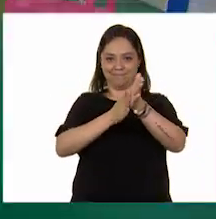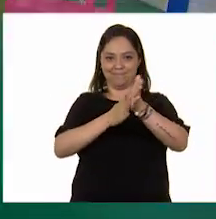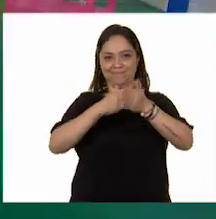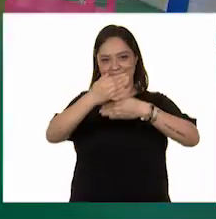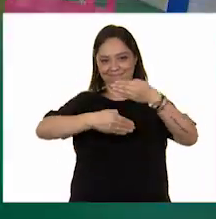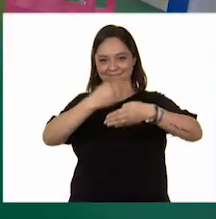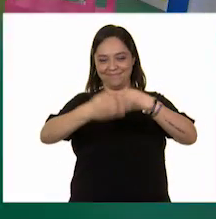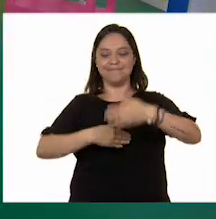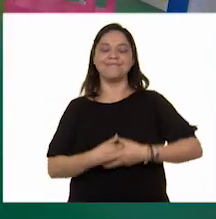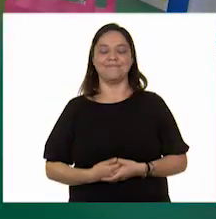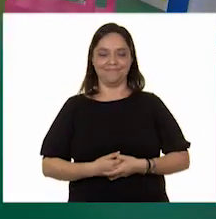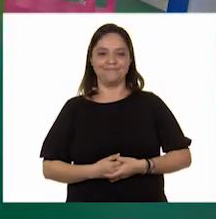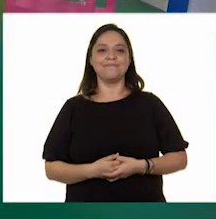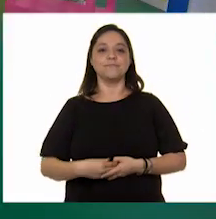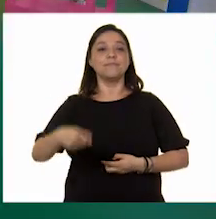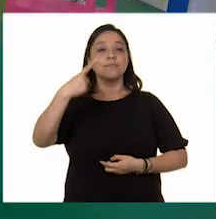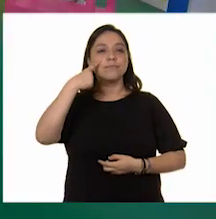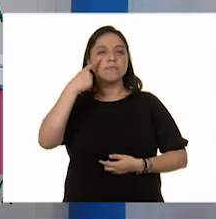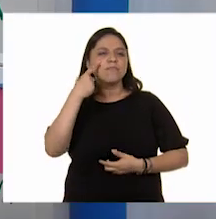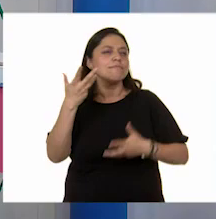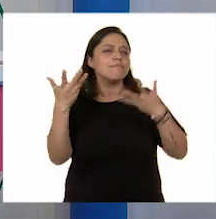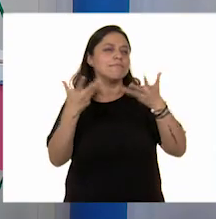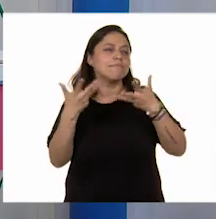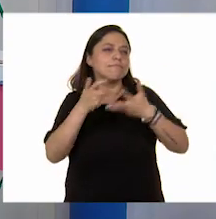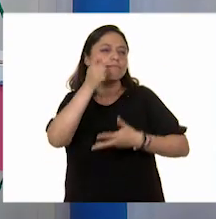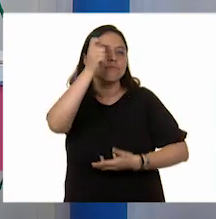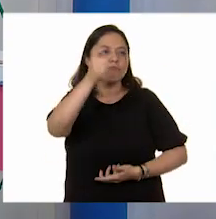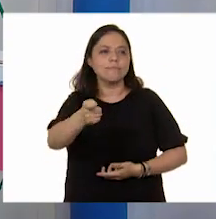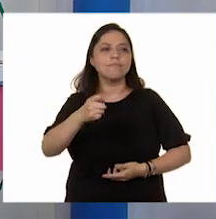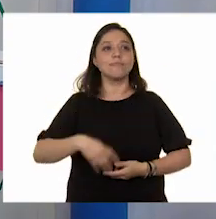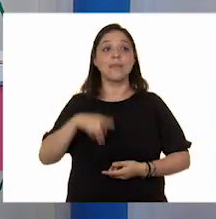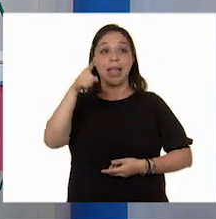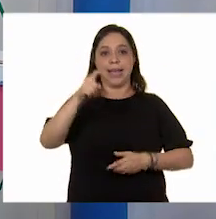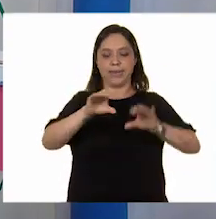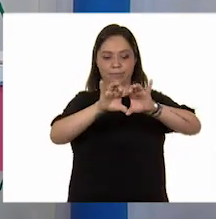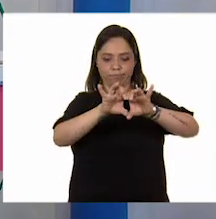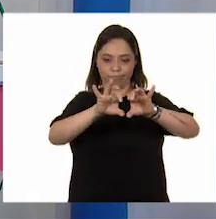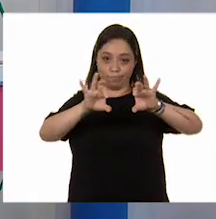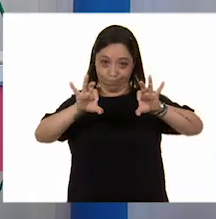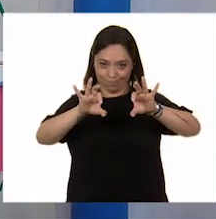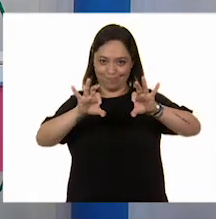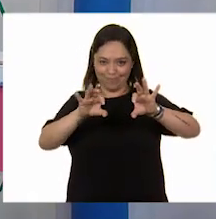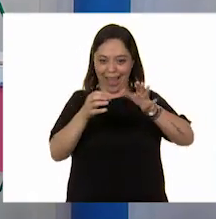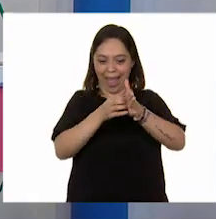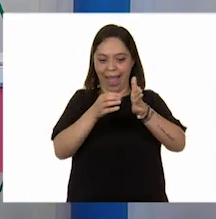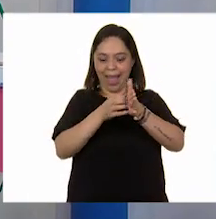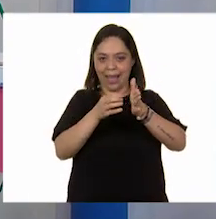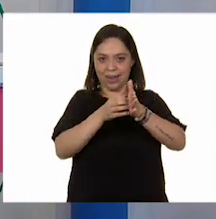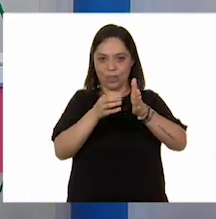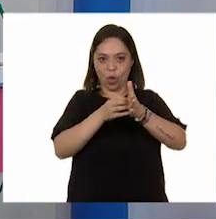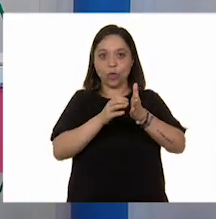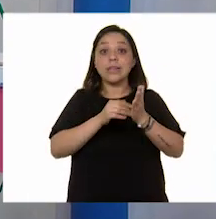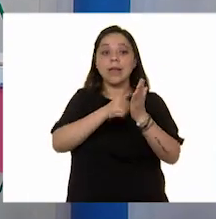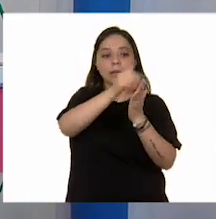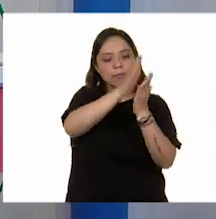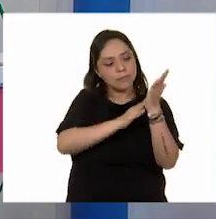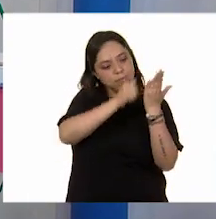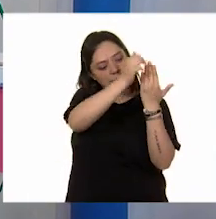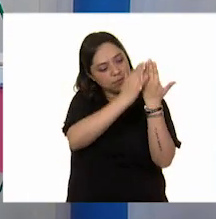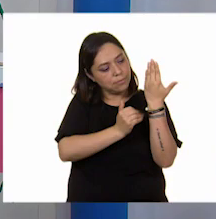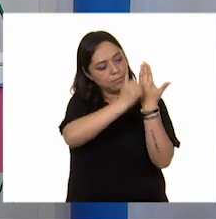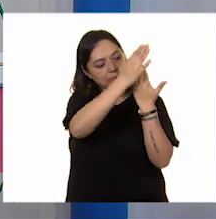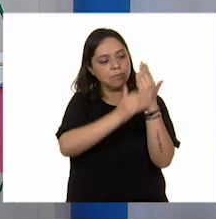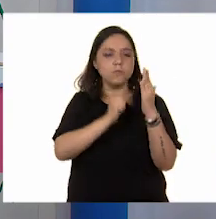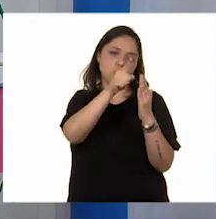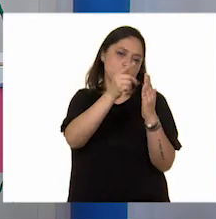bien. Lo primero que haremos es, con nuestro tubo de papel higiénico, lo vamos a pintar del color